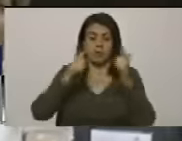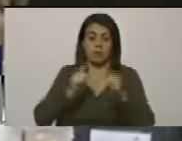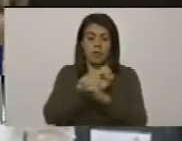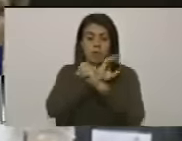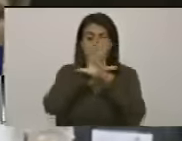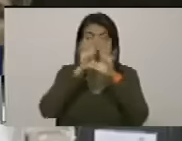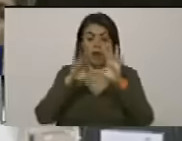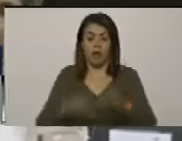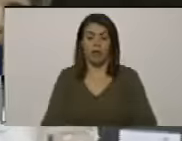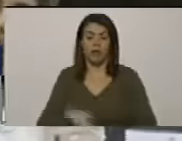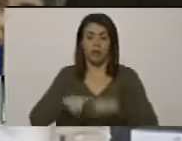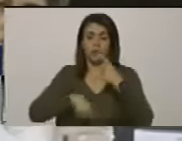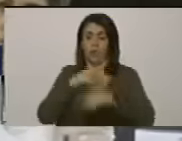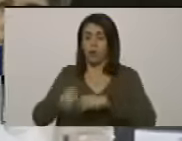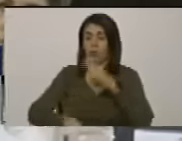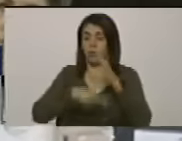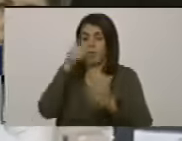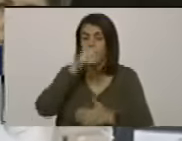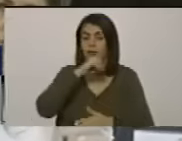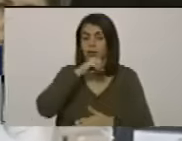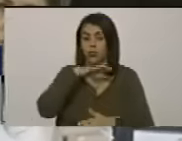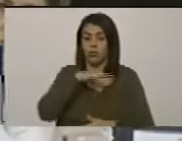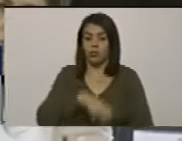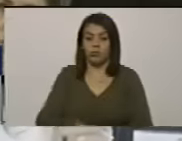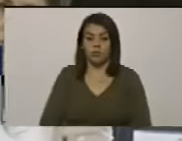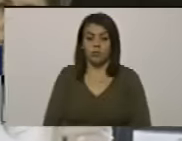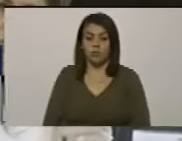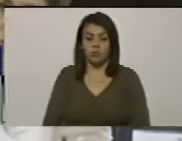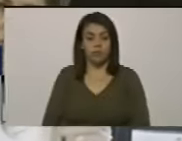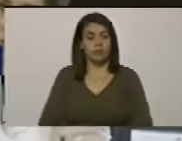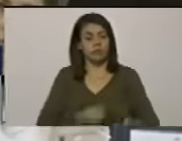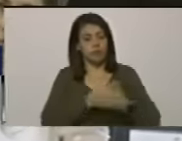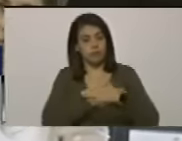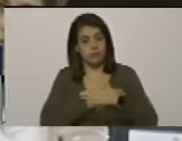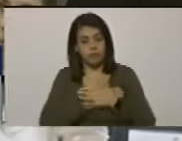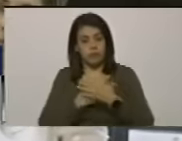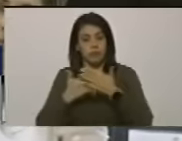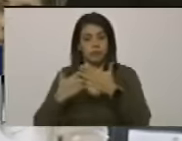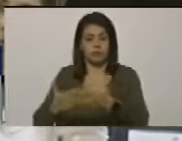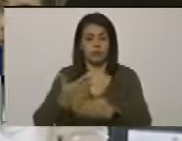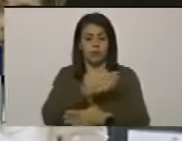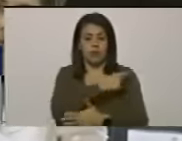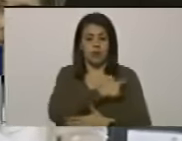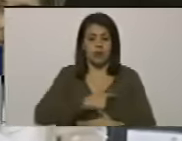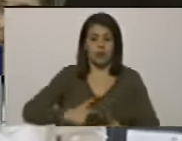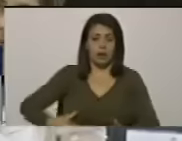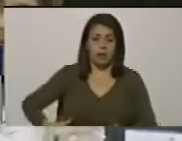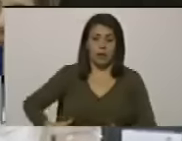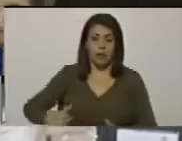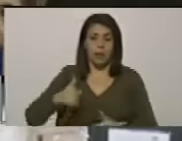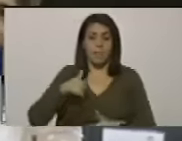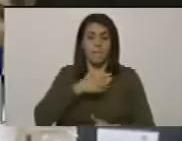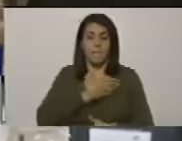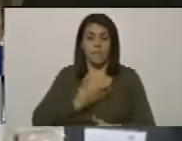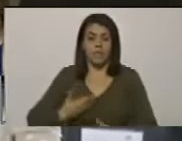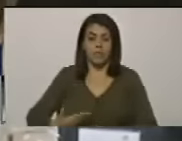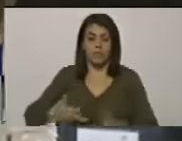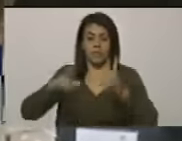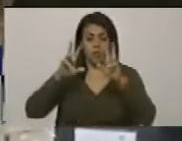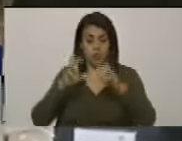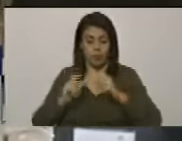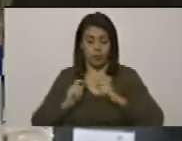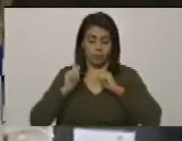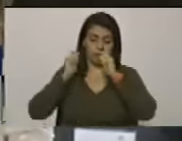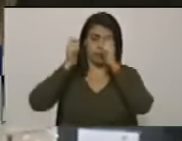y transparentes y por primera vez en la historia entregarle la banda presidencial a un presidente electo